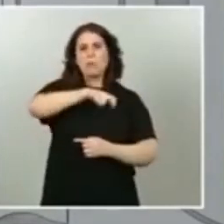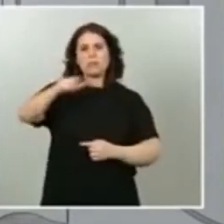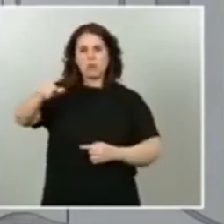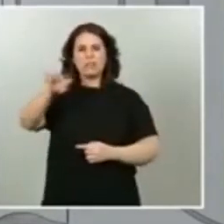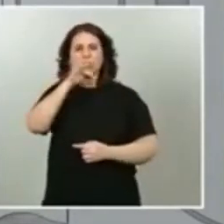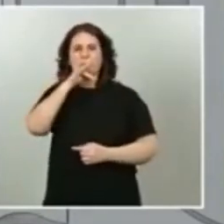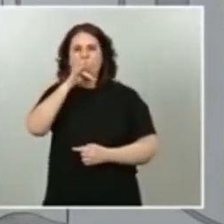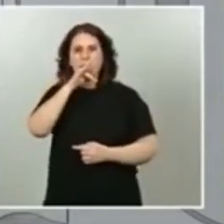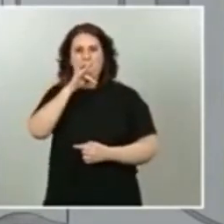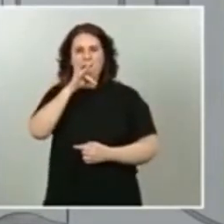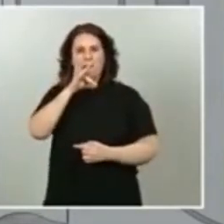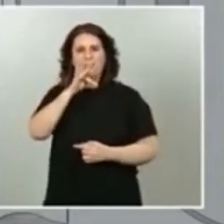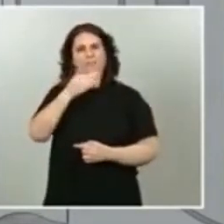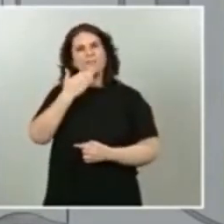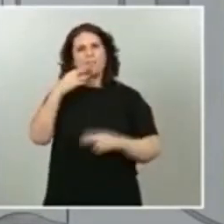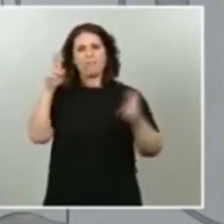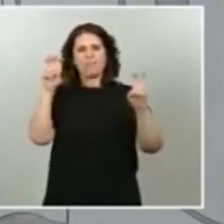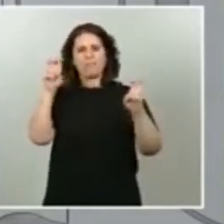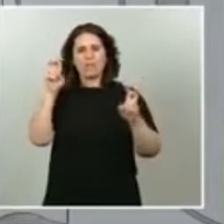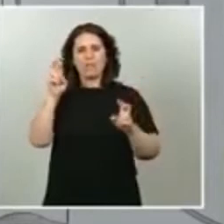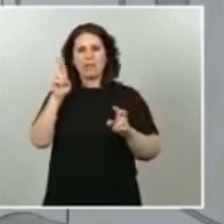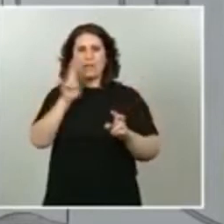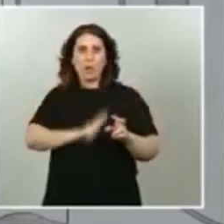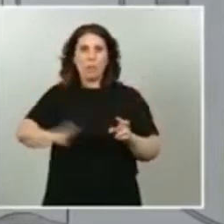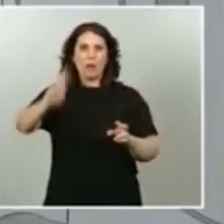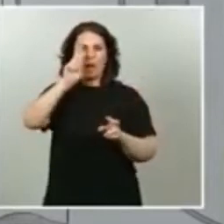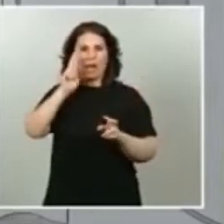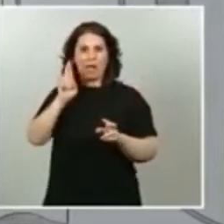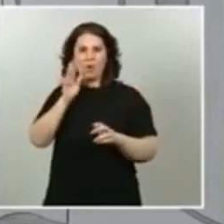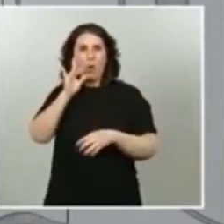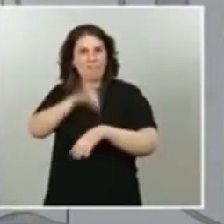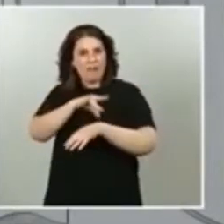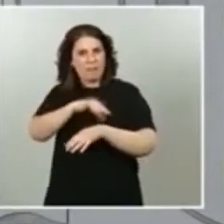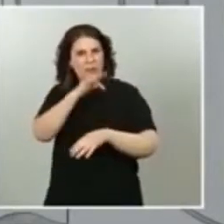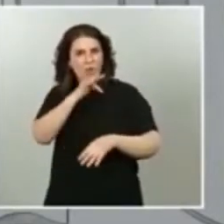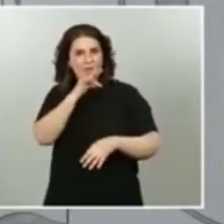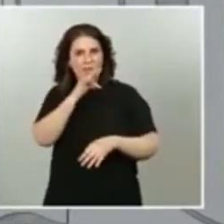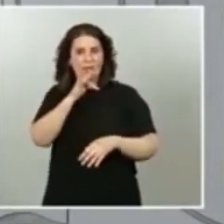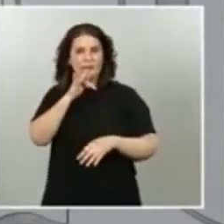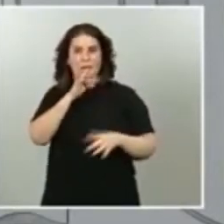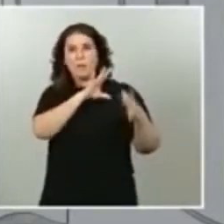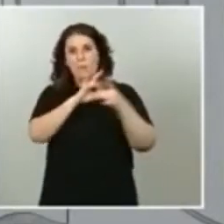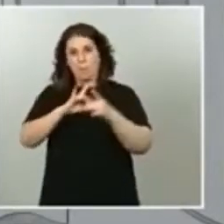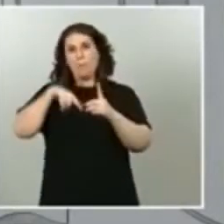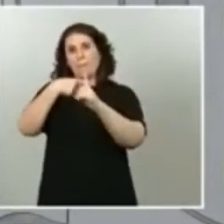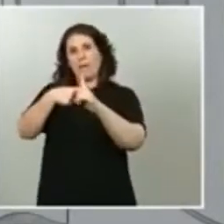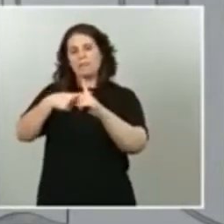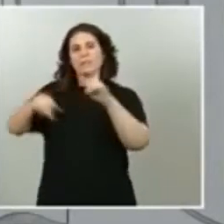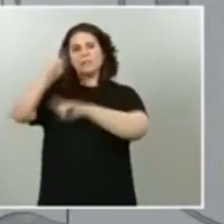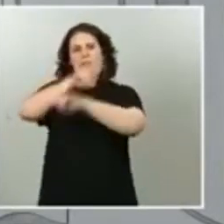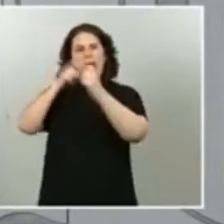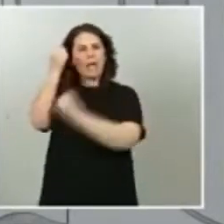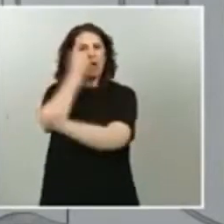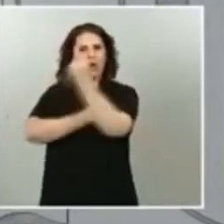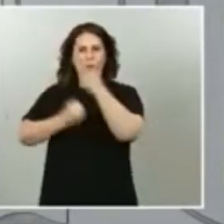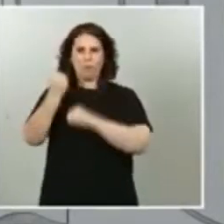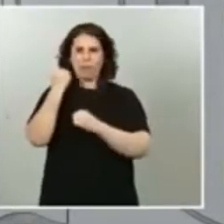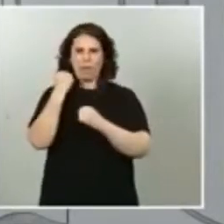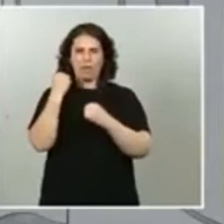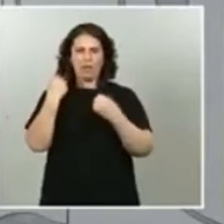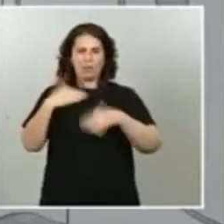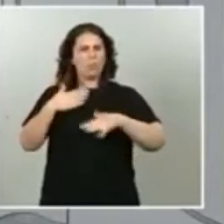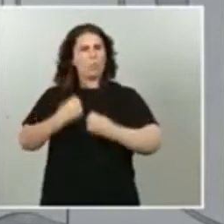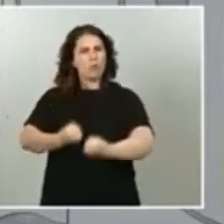estado o están enfermas, y una crisis económica que la acompaña con un grado de dimensión también que no